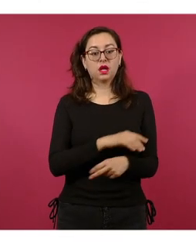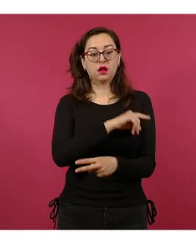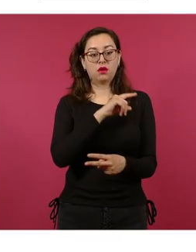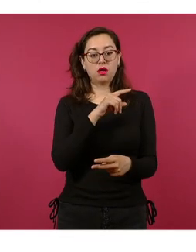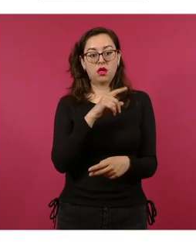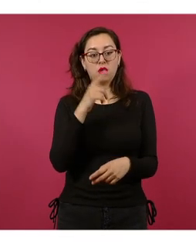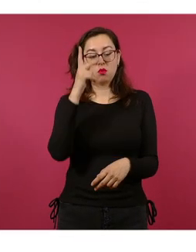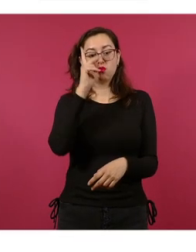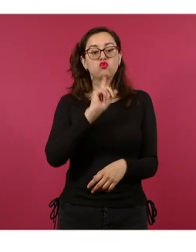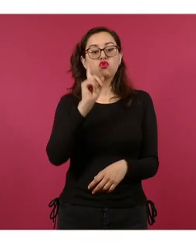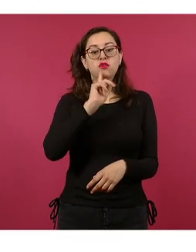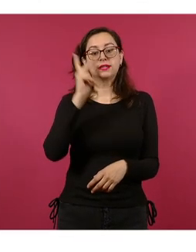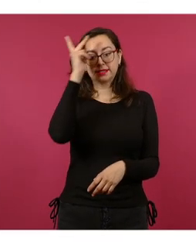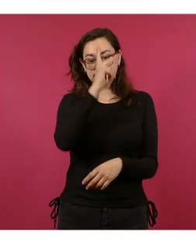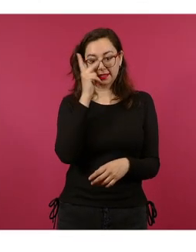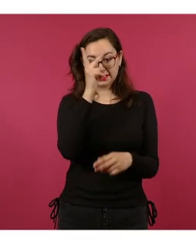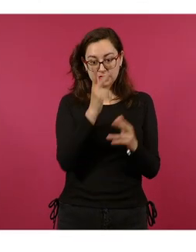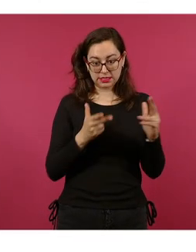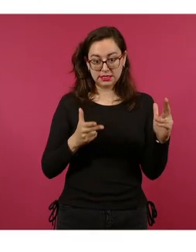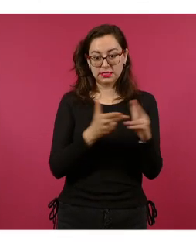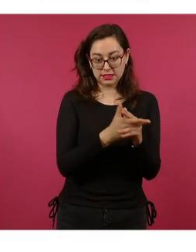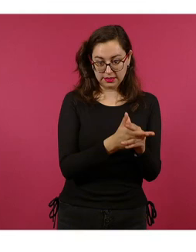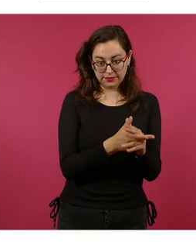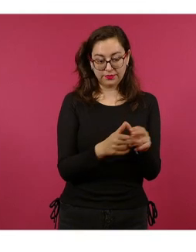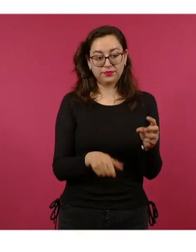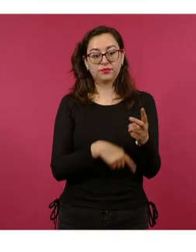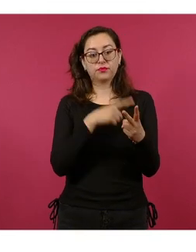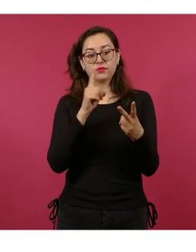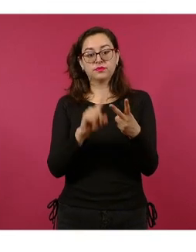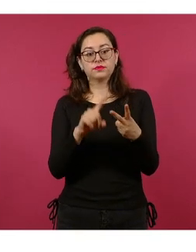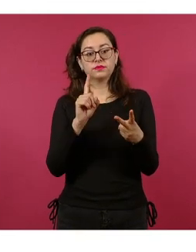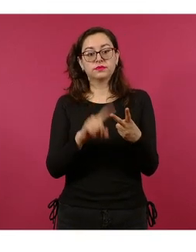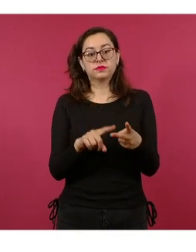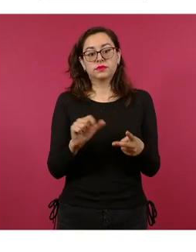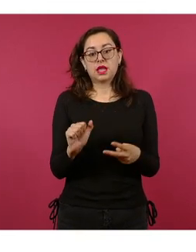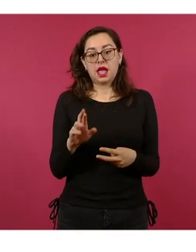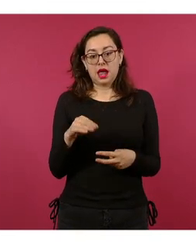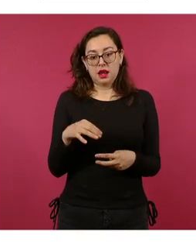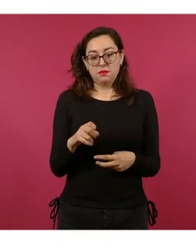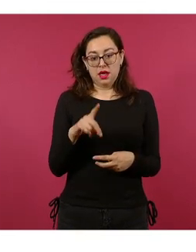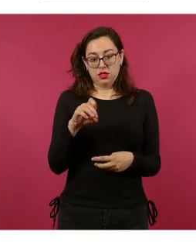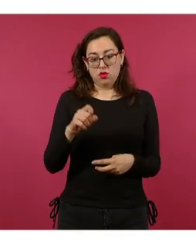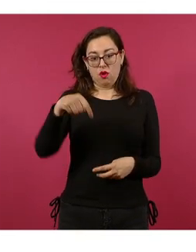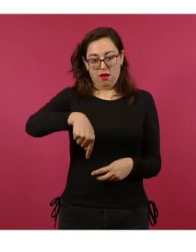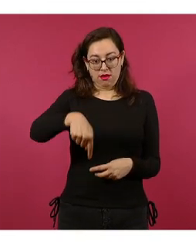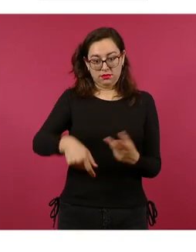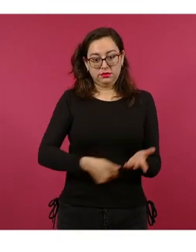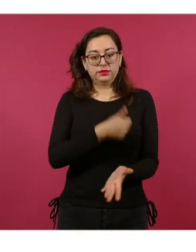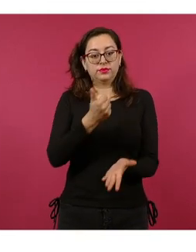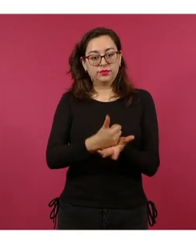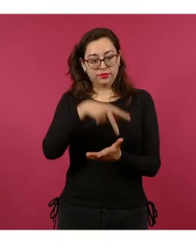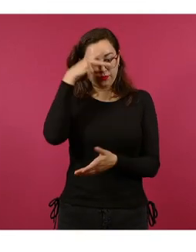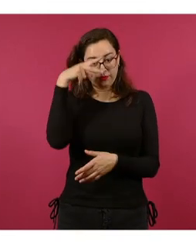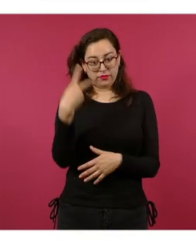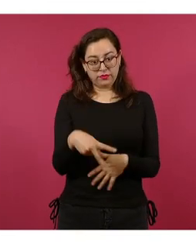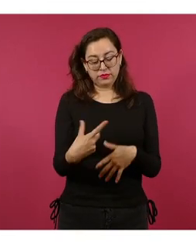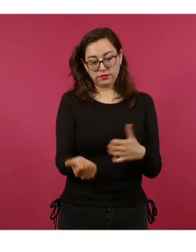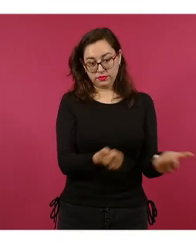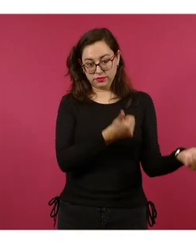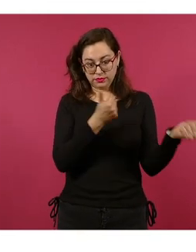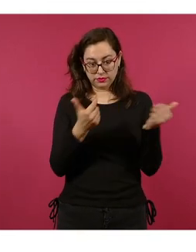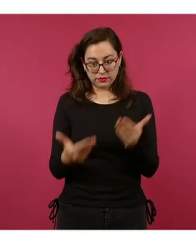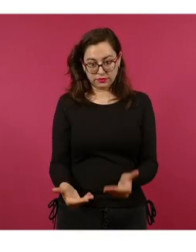Armando es requerido por un juez de control aquí en la Ciudad de México por el delito de asociación